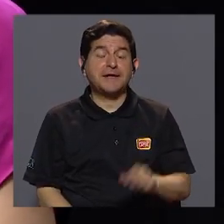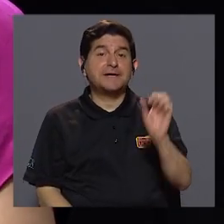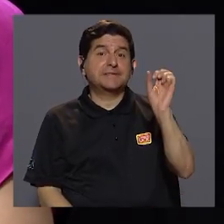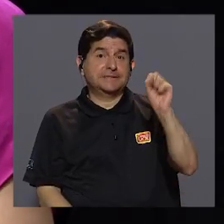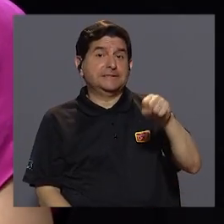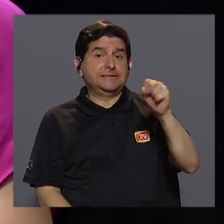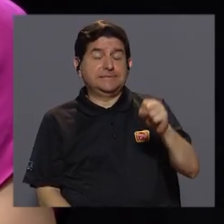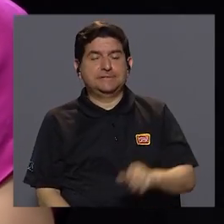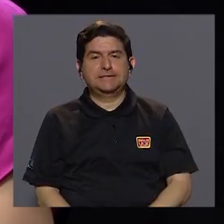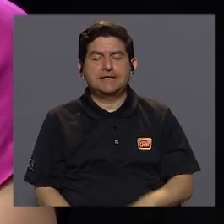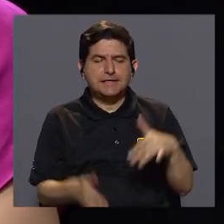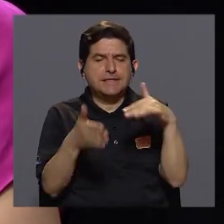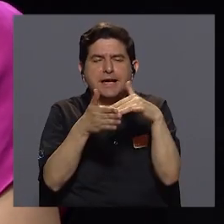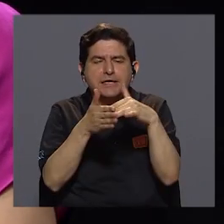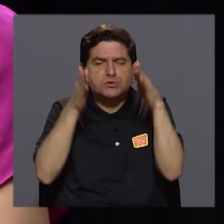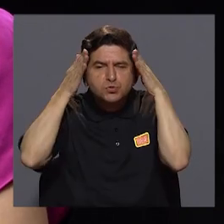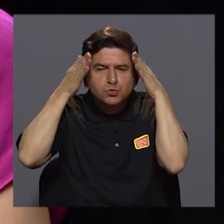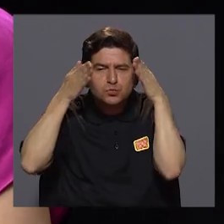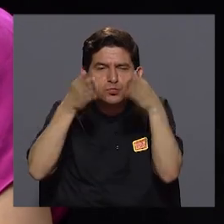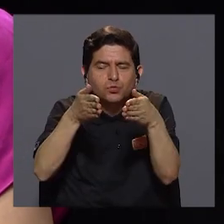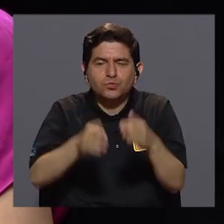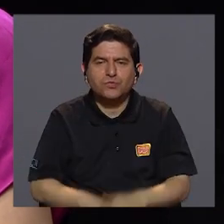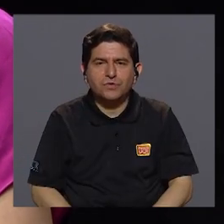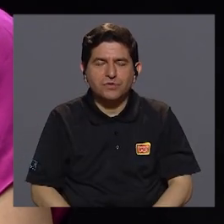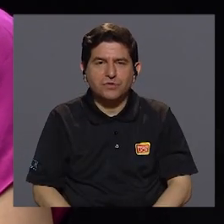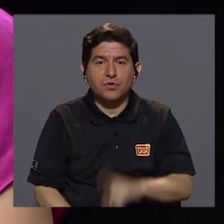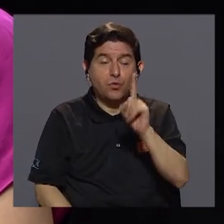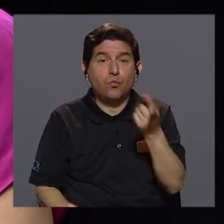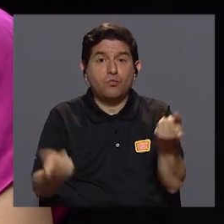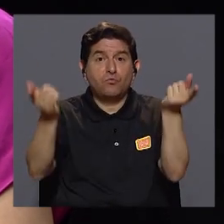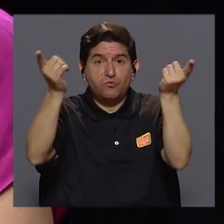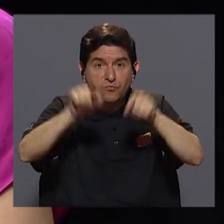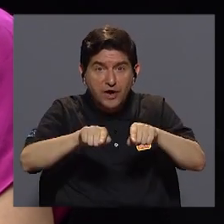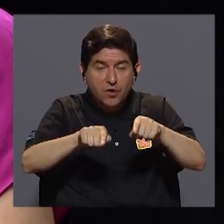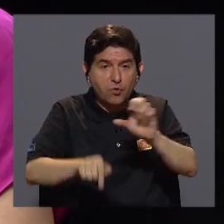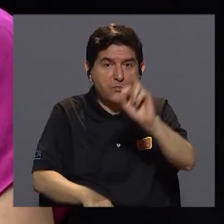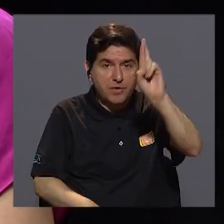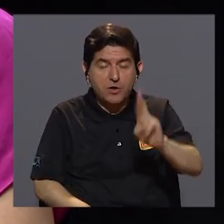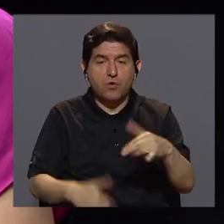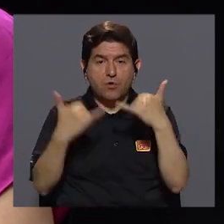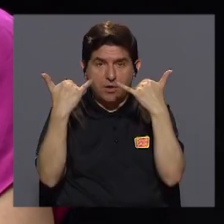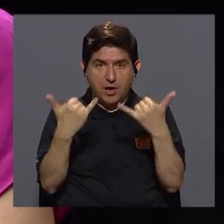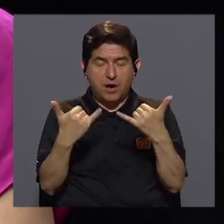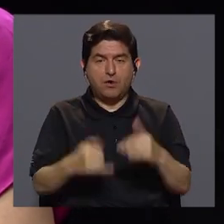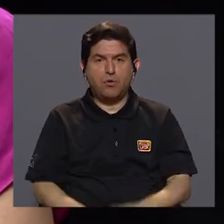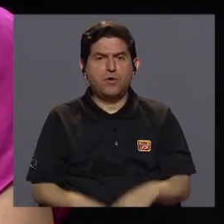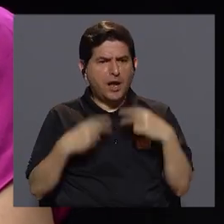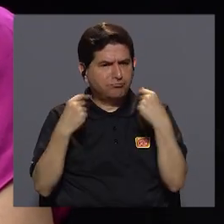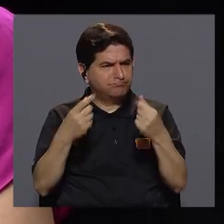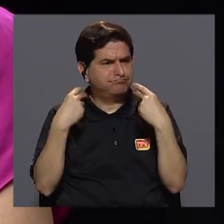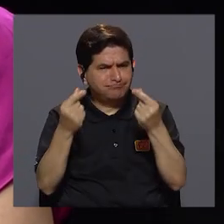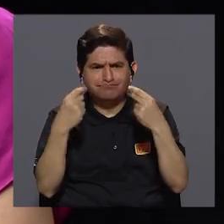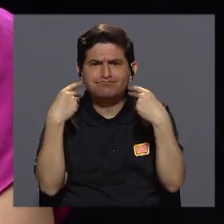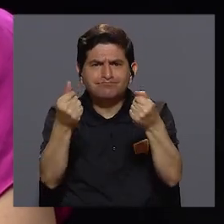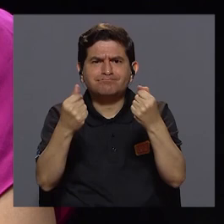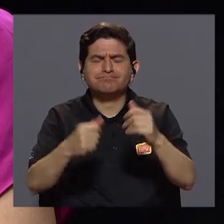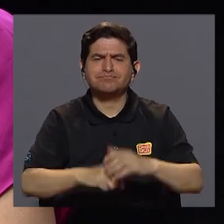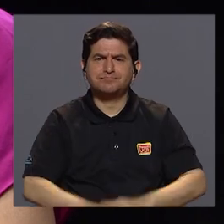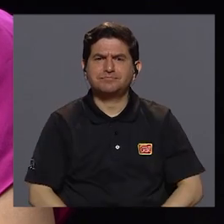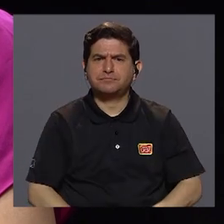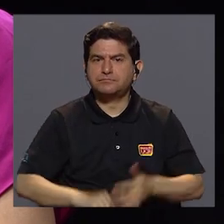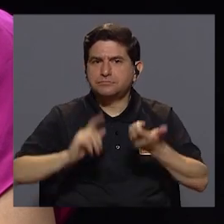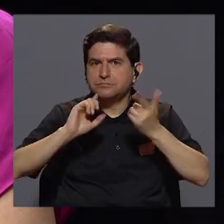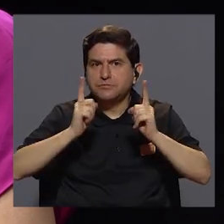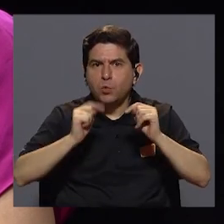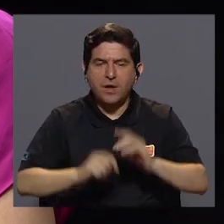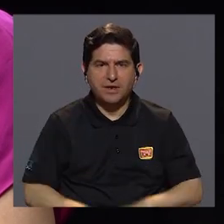Sí, nuestro estudio se enfoca en colocar un fenómeno que Costa Rica está viviendo de forma muy acelerada, que